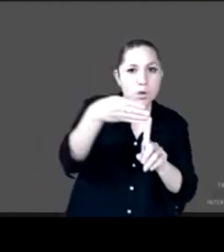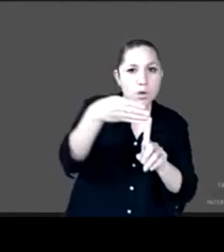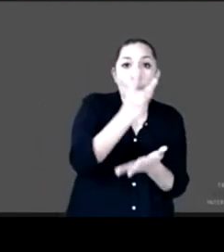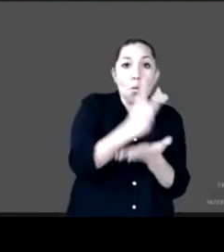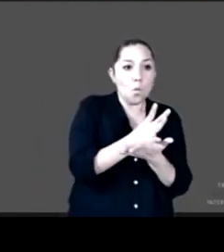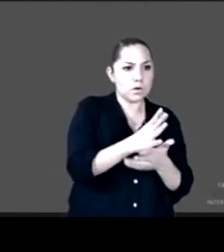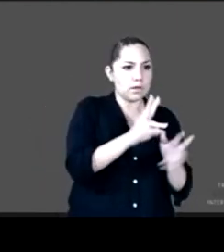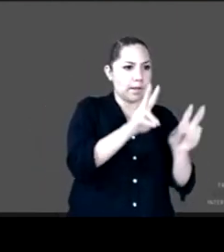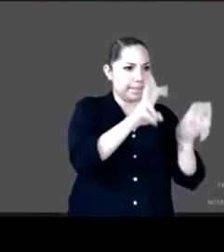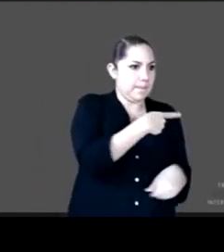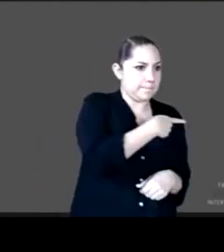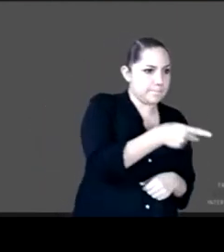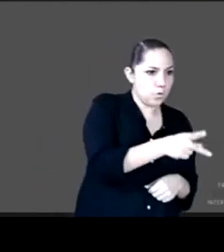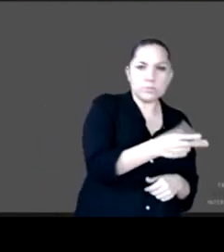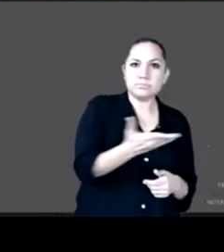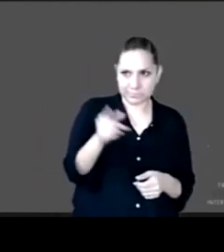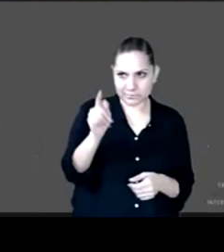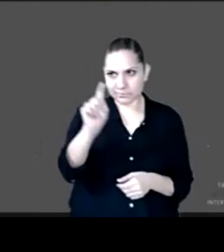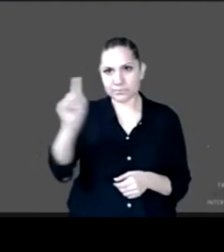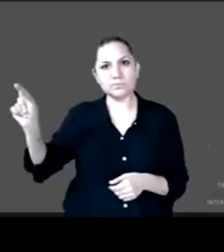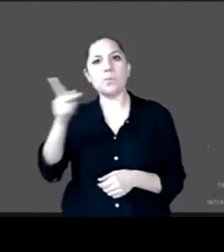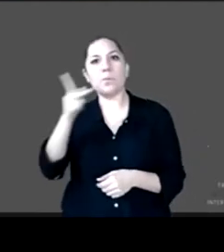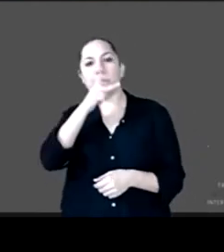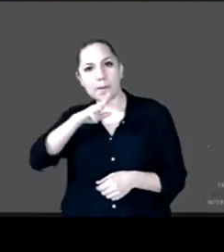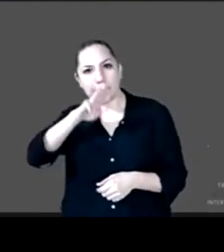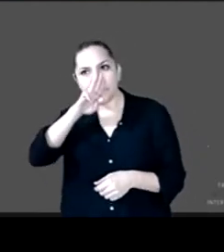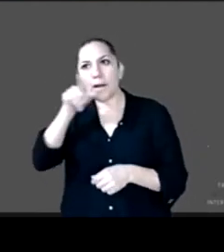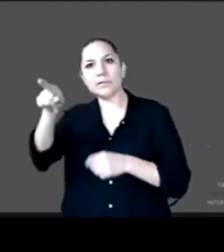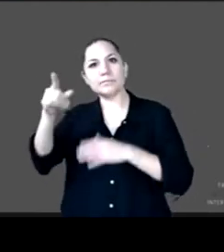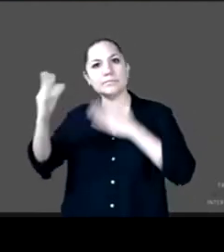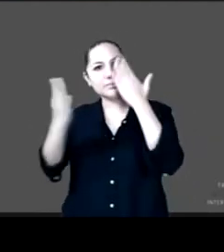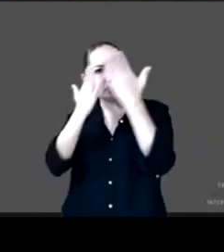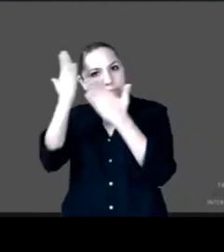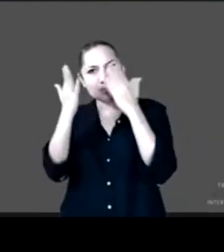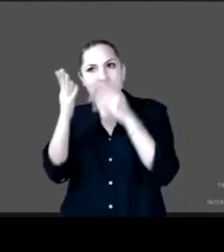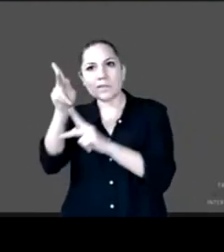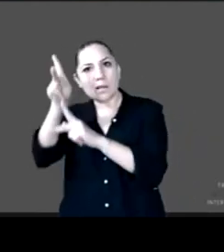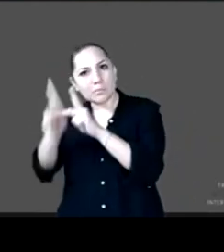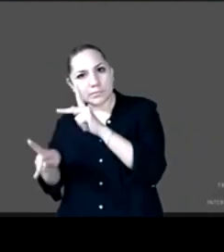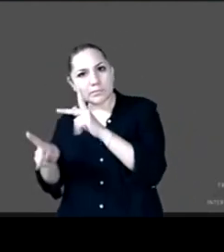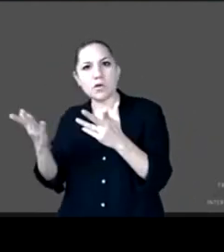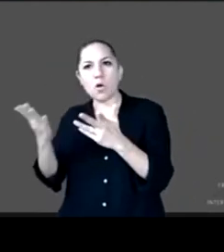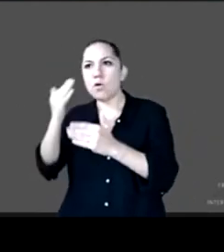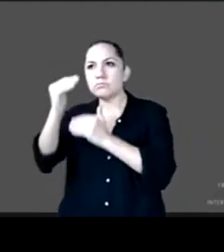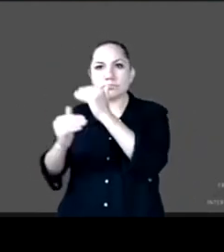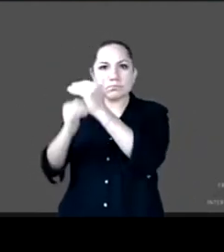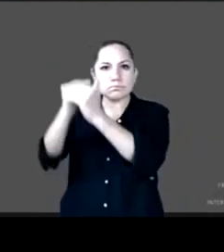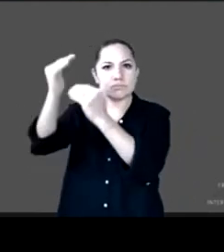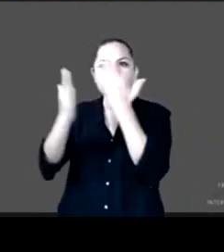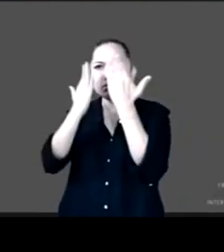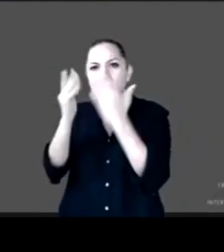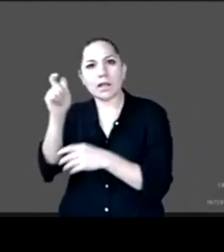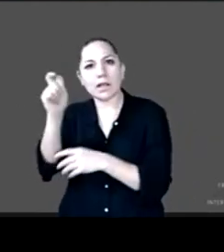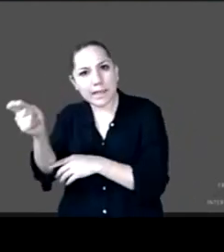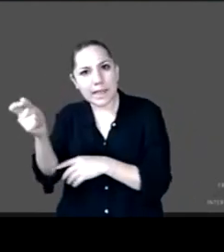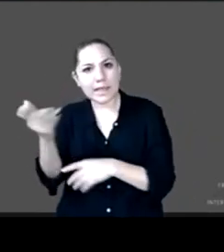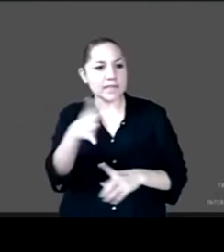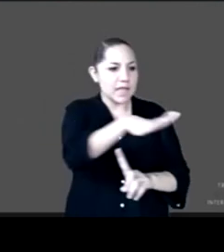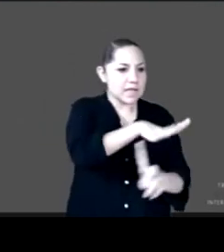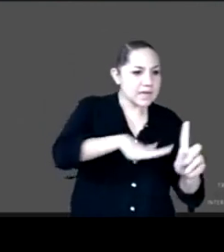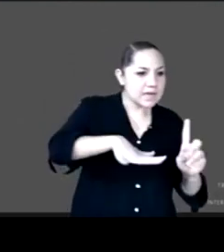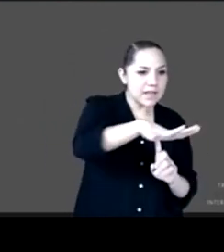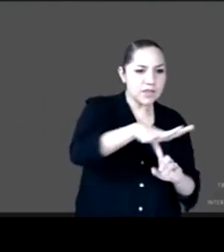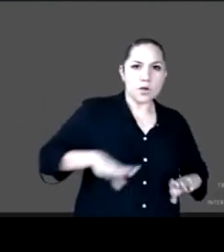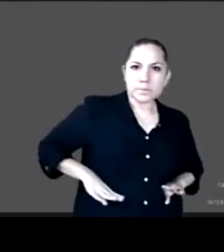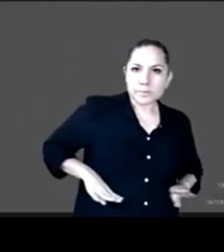educativo de los padres y de las particularidades de cada región entonces nuestros aprendizajes a través de los programas que tenemos nos dicen